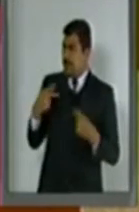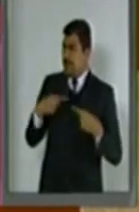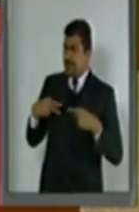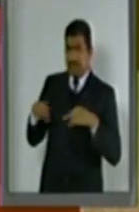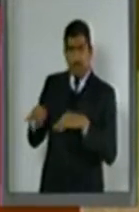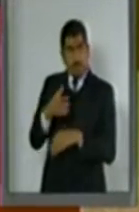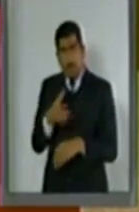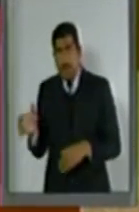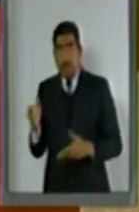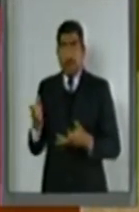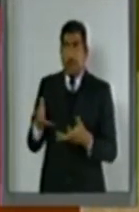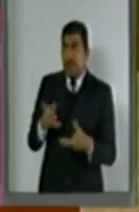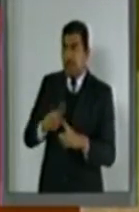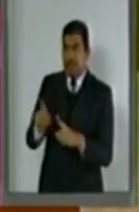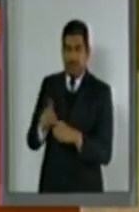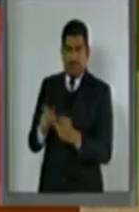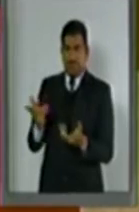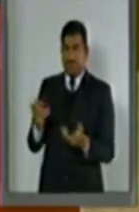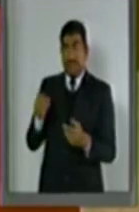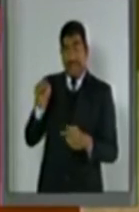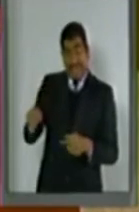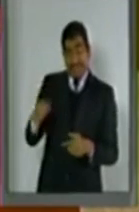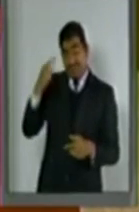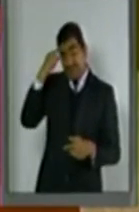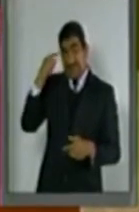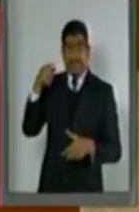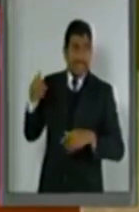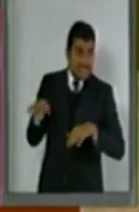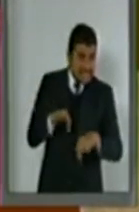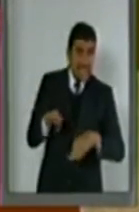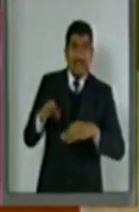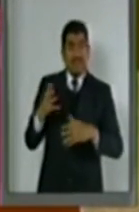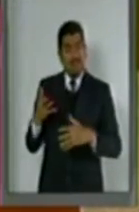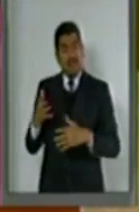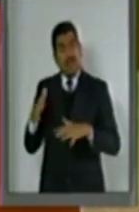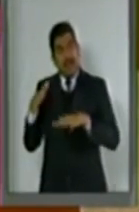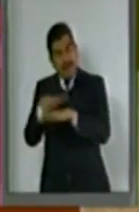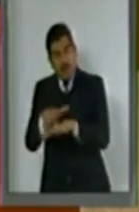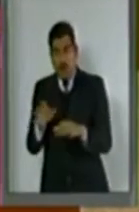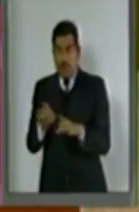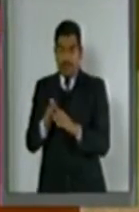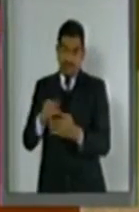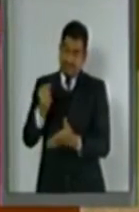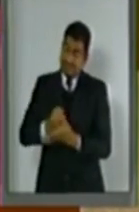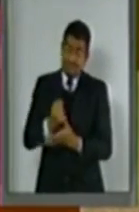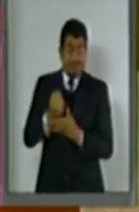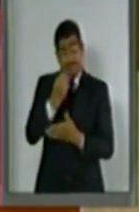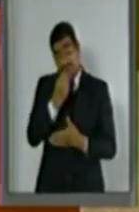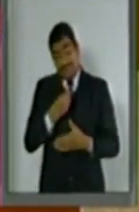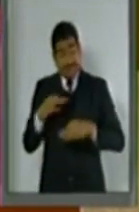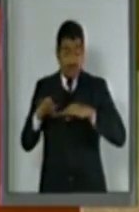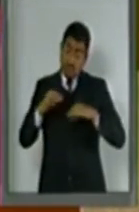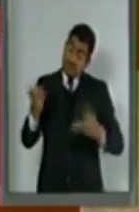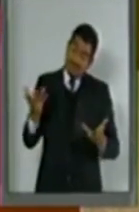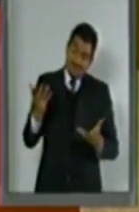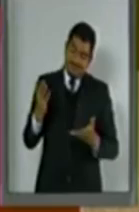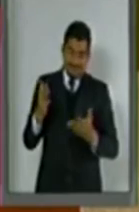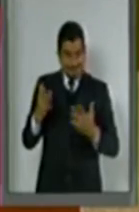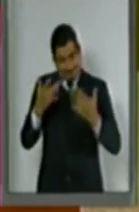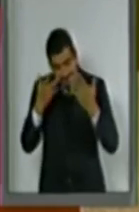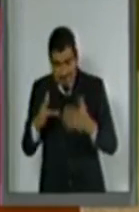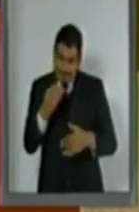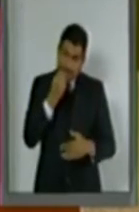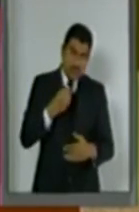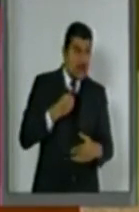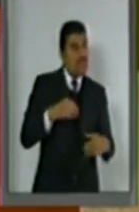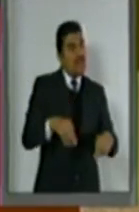puede estar relacionado con las dificultades que enfrentan para su inclusión laboral, obligándolos a realizar actividades por su cuenta. Y mucho